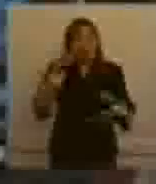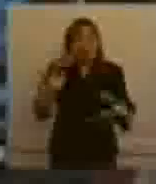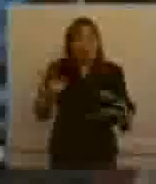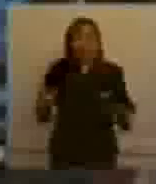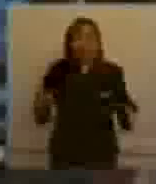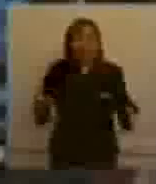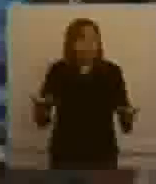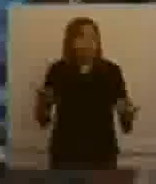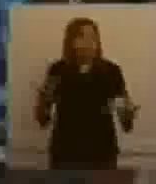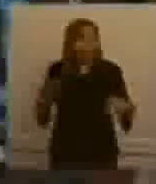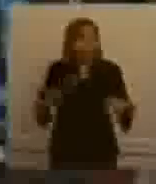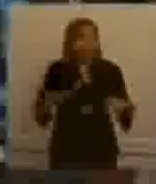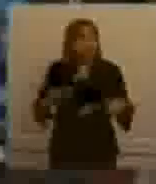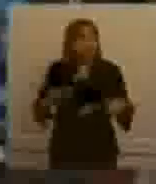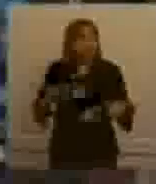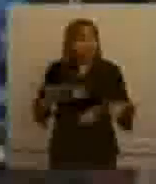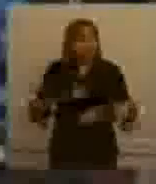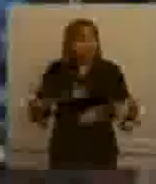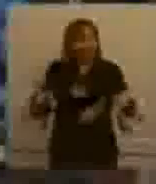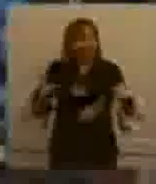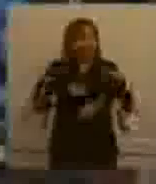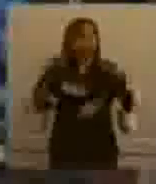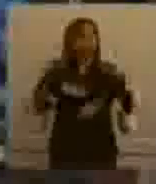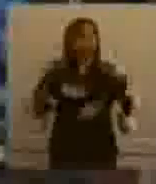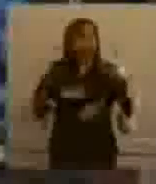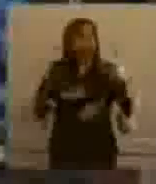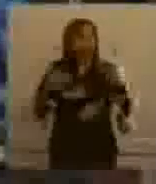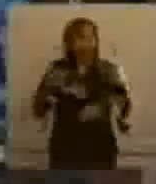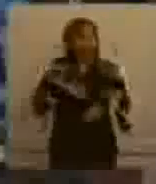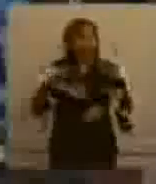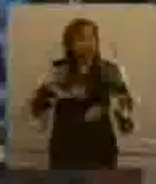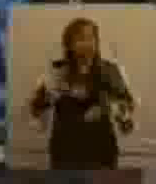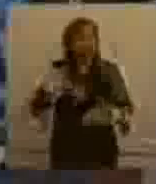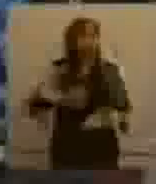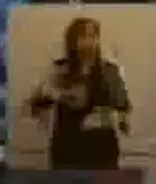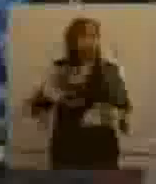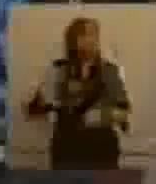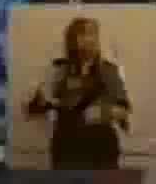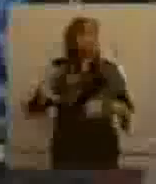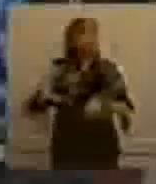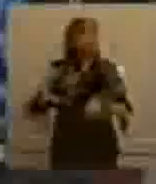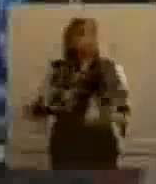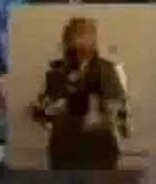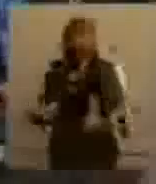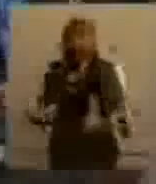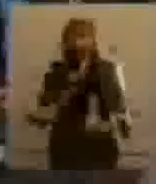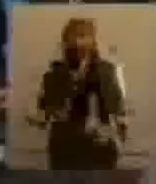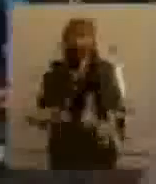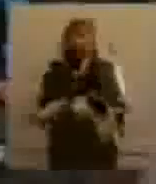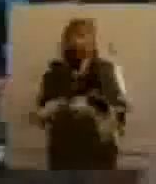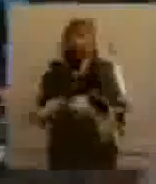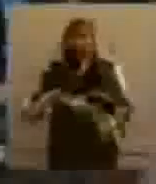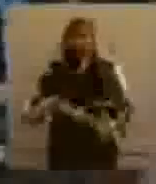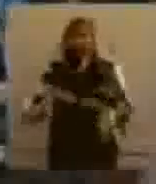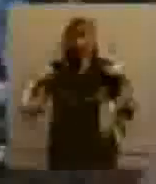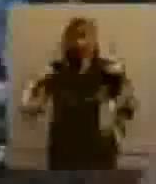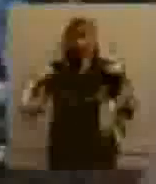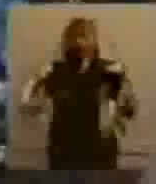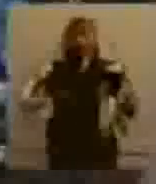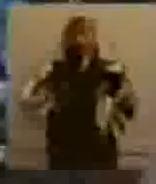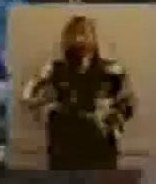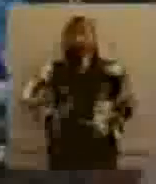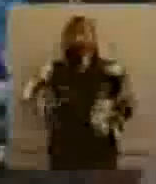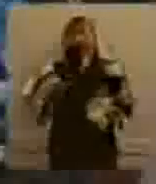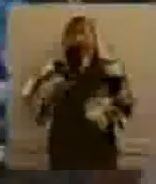que, no, que uno tiende solidariamente hacia otros hermanos, pero bueno, aquí estamos y todos sabemos que